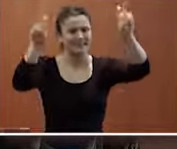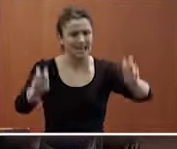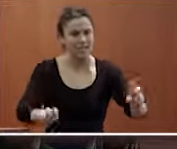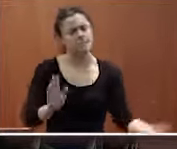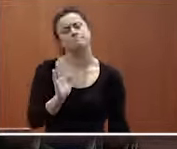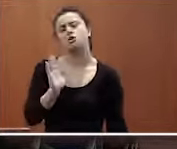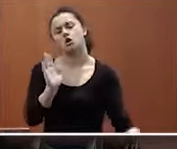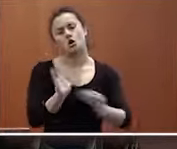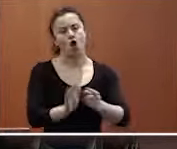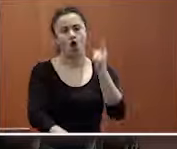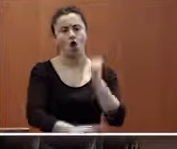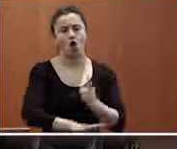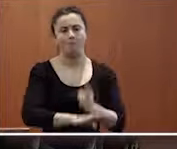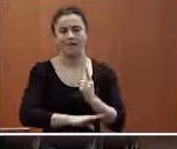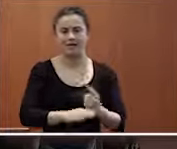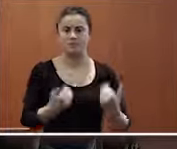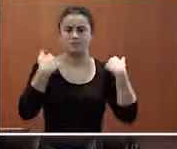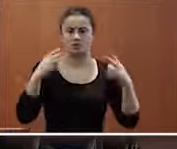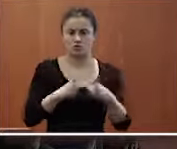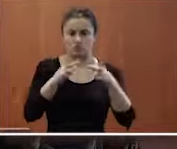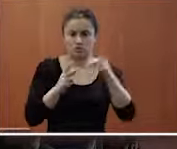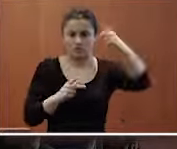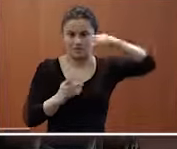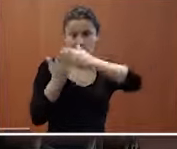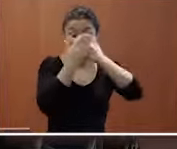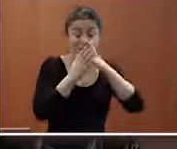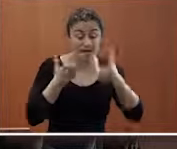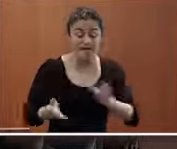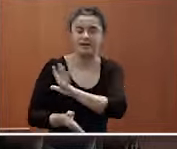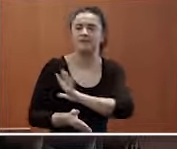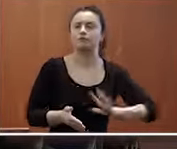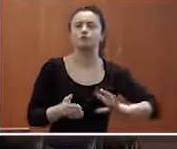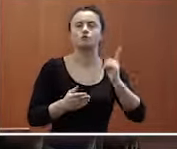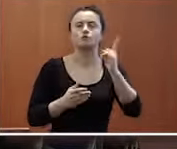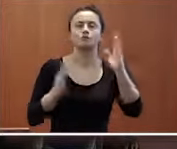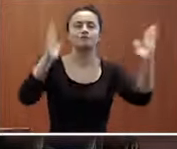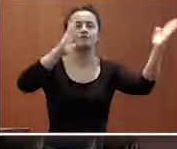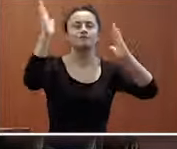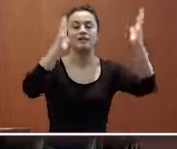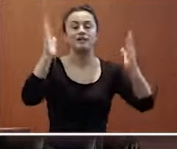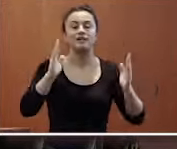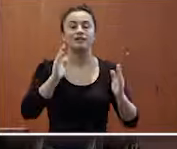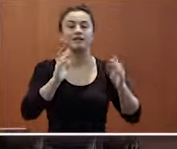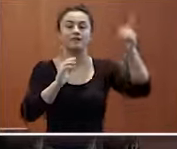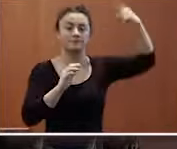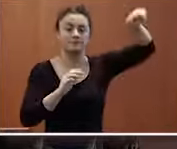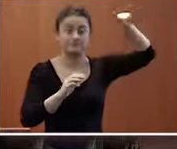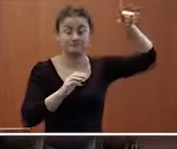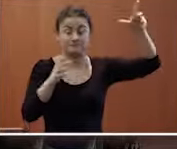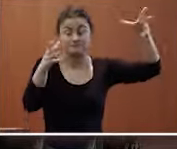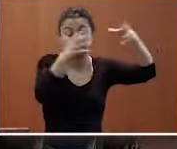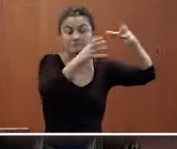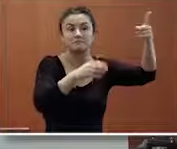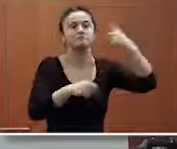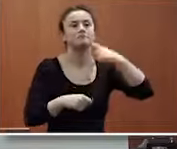obligada en los nuevos reportings pero de momento estamos en la fase en el que el CEO del gris que estuvo hace poco con nosotros